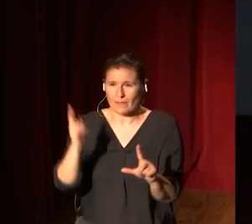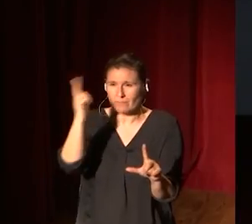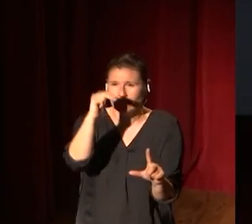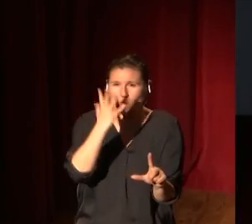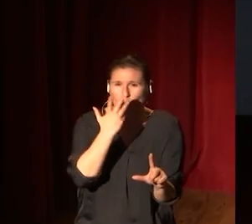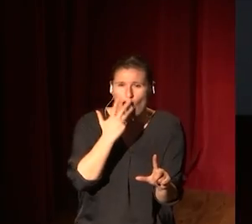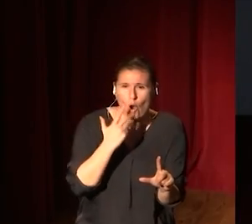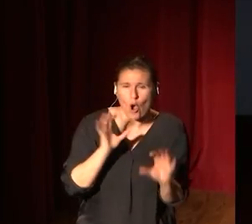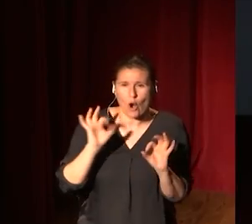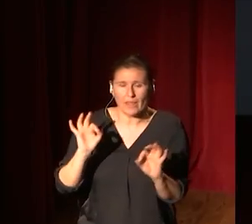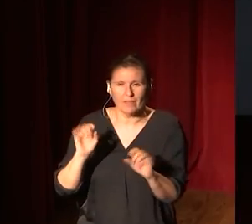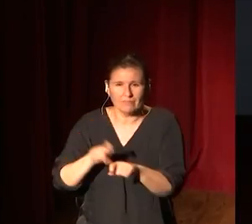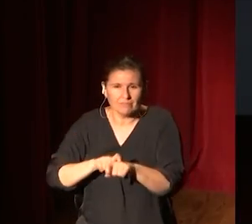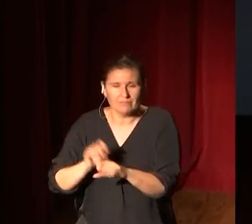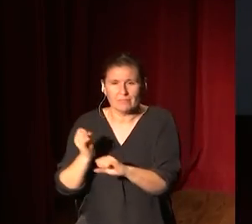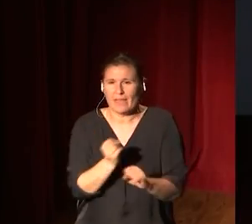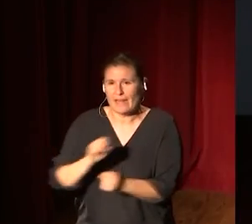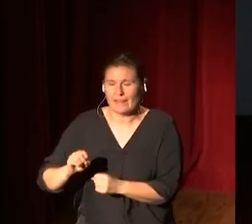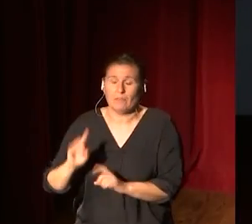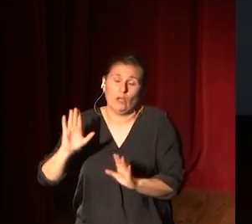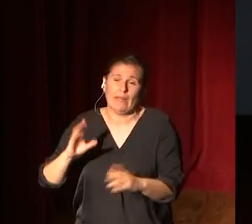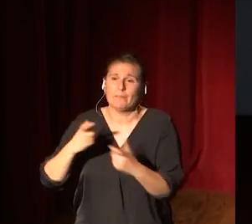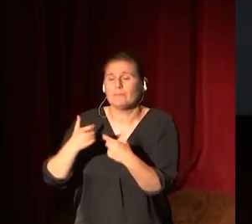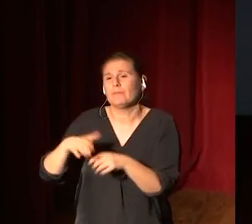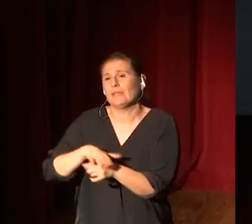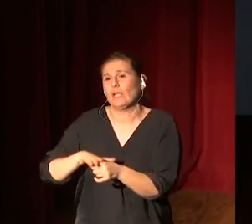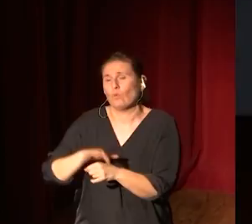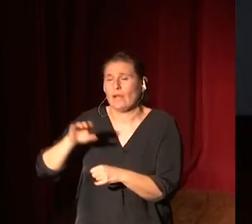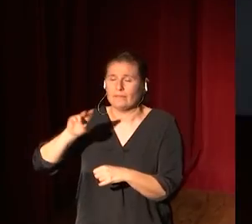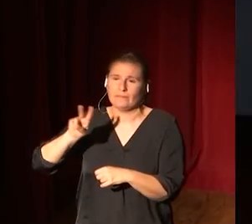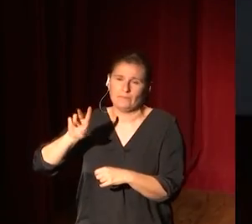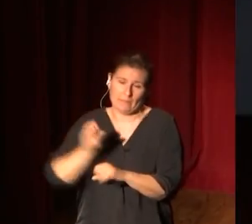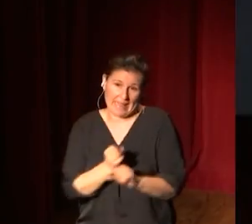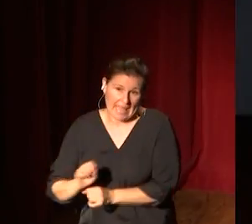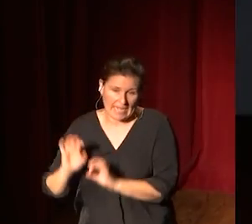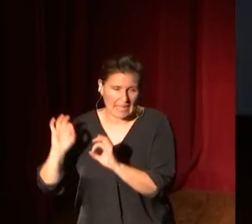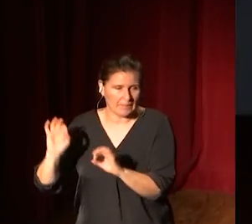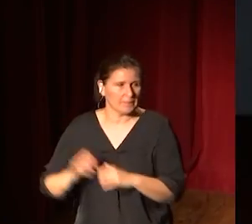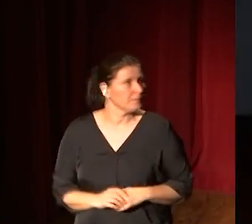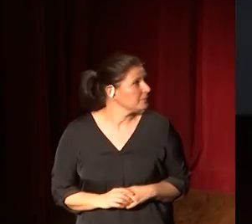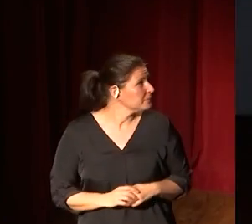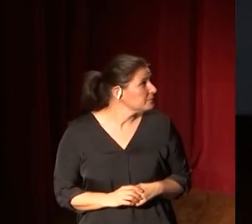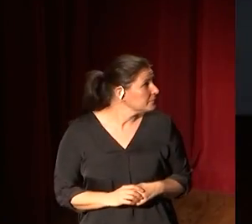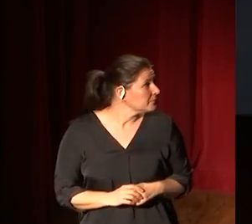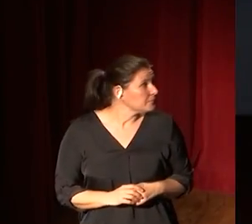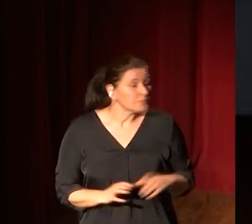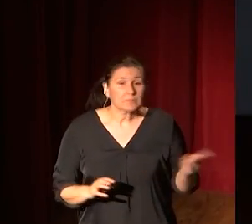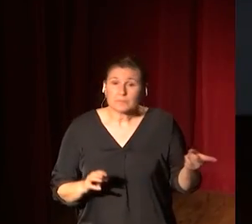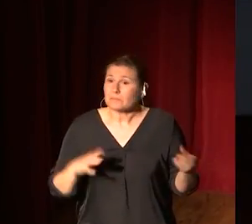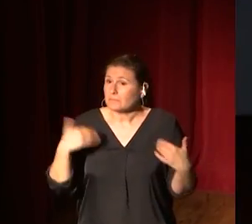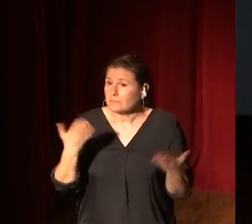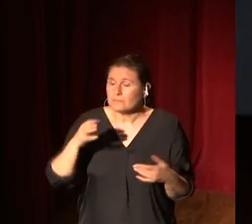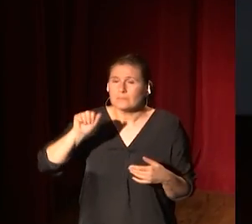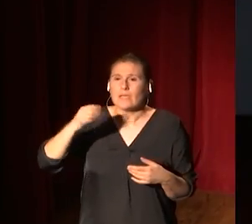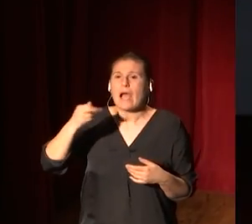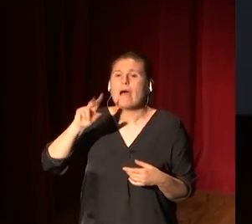de los venecianos, que Veronés era de Verona, pero bueno, era de la escuela veneciana. Y, y bueno, y, y entonces Abraham